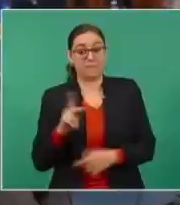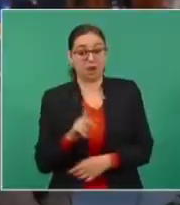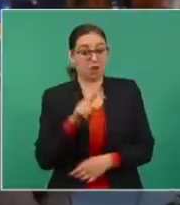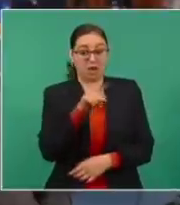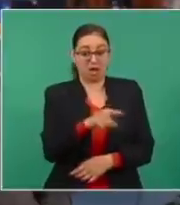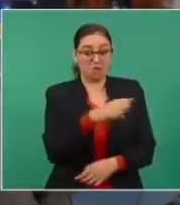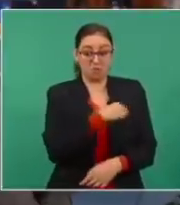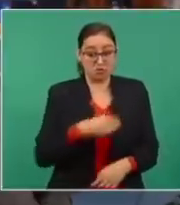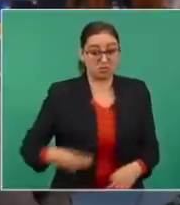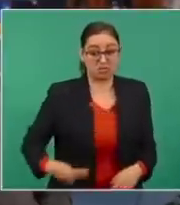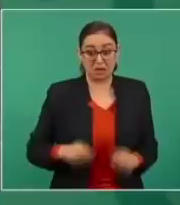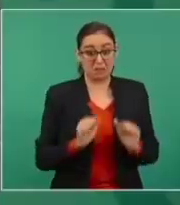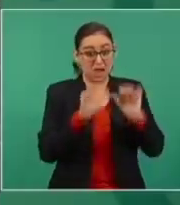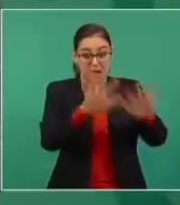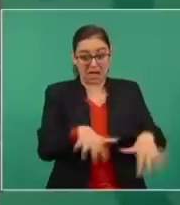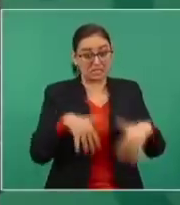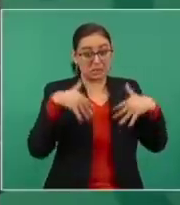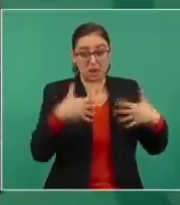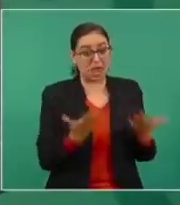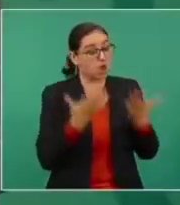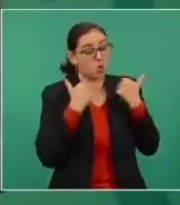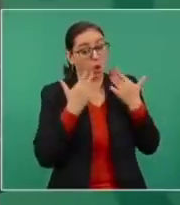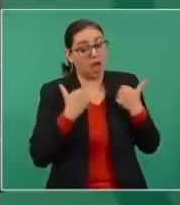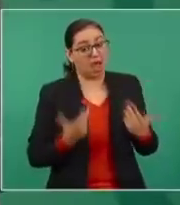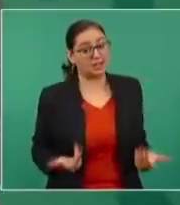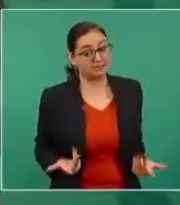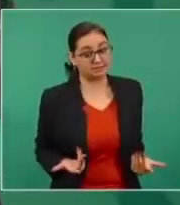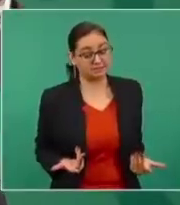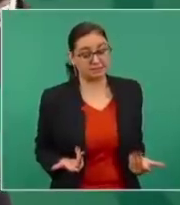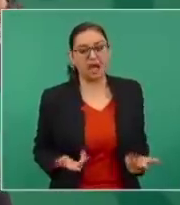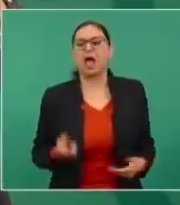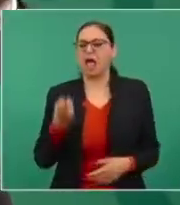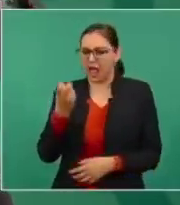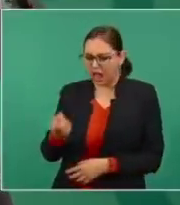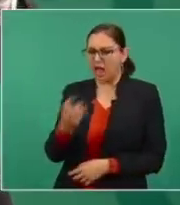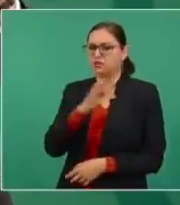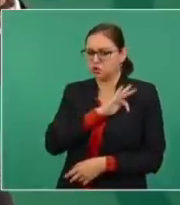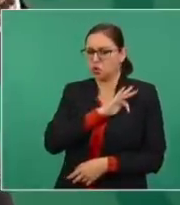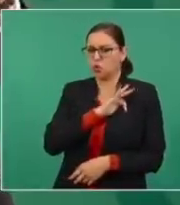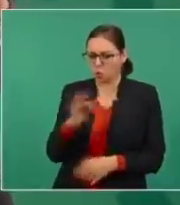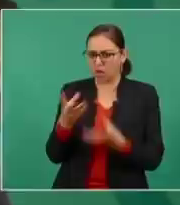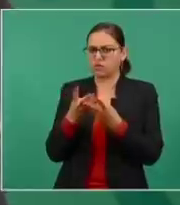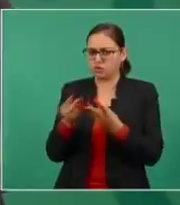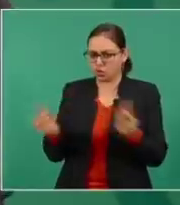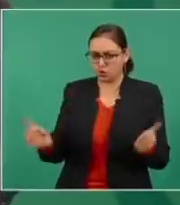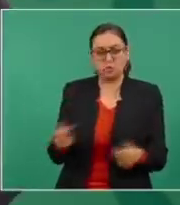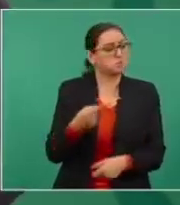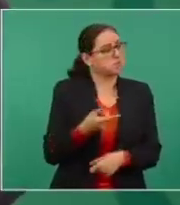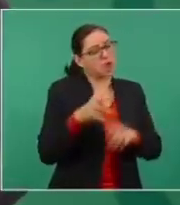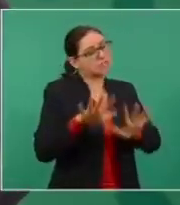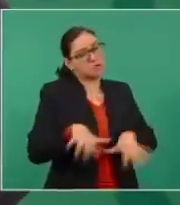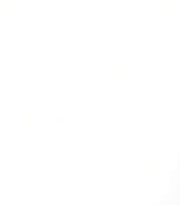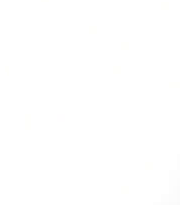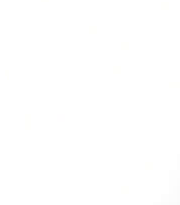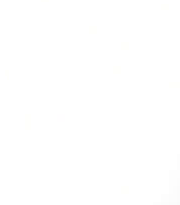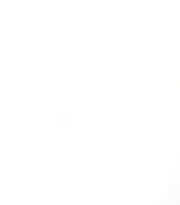Ah, bueno, eso podría ser una buena solución. La asamblea de la cabecera. asamblea general. De la cabecera municipal.